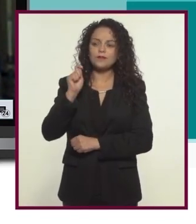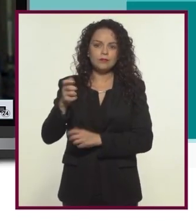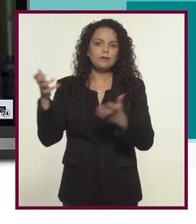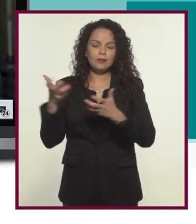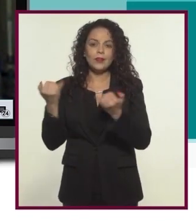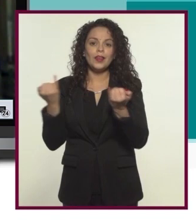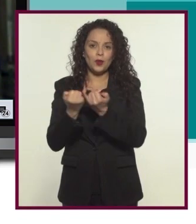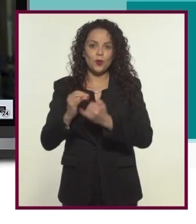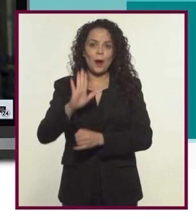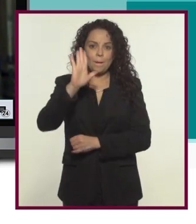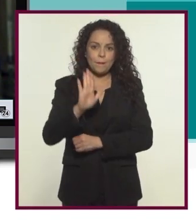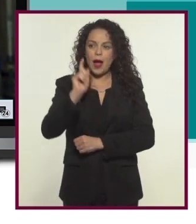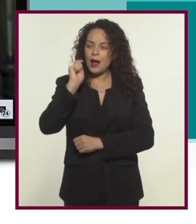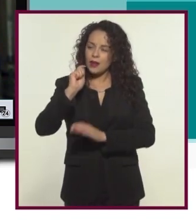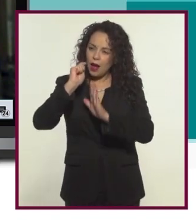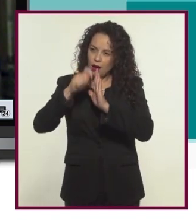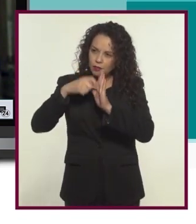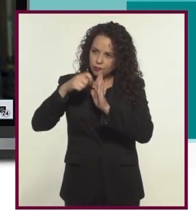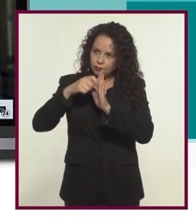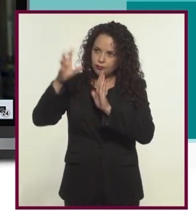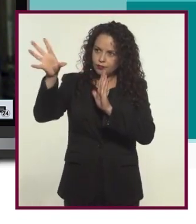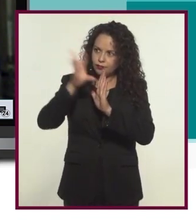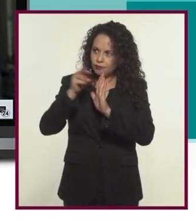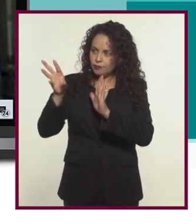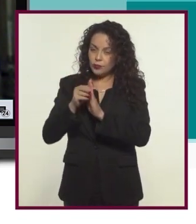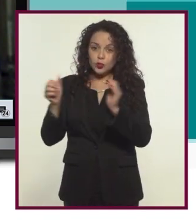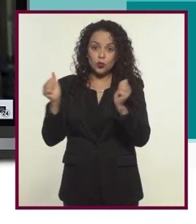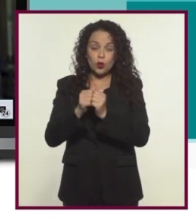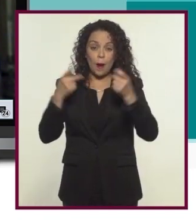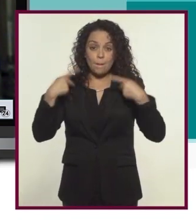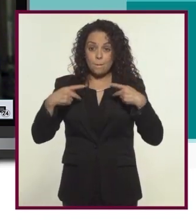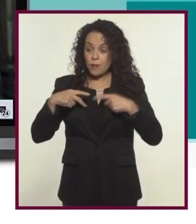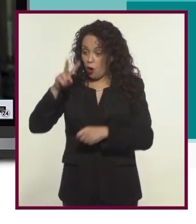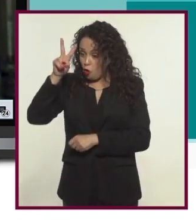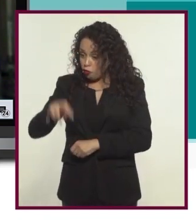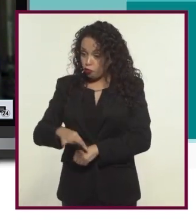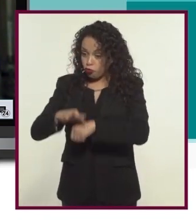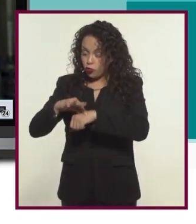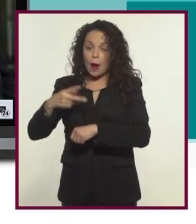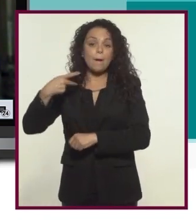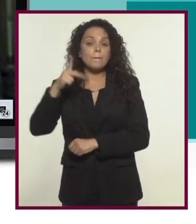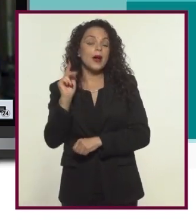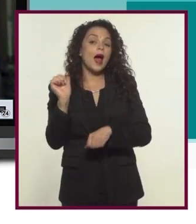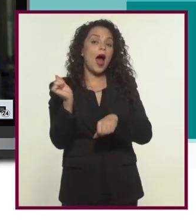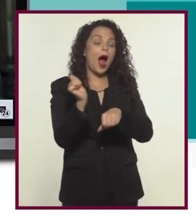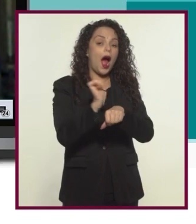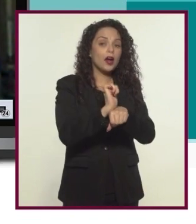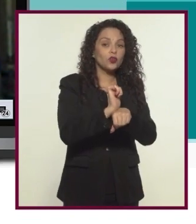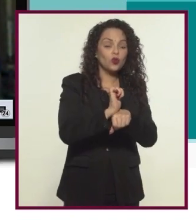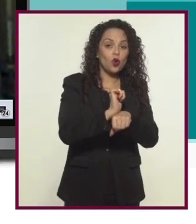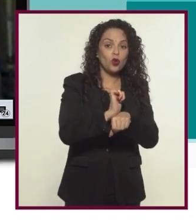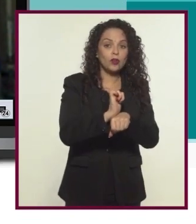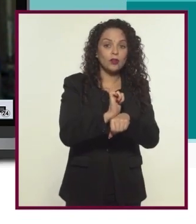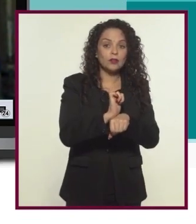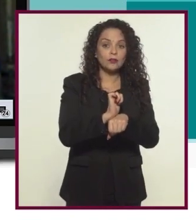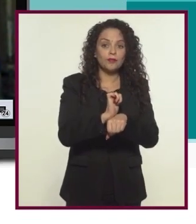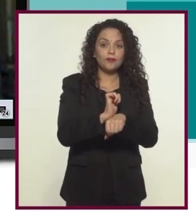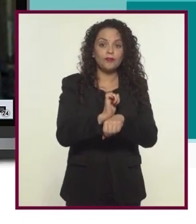y ellos hacen lo mismo son grabaciones con gente real pero actores